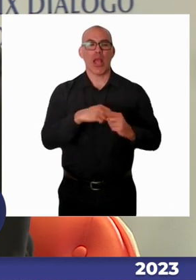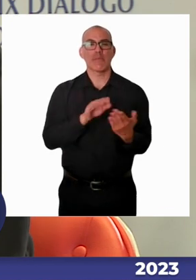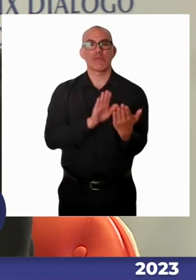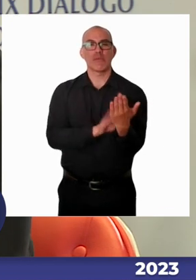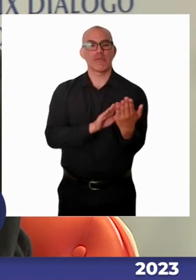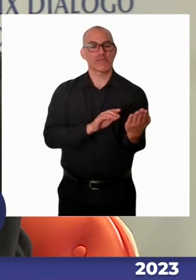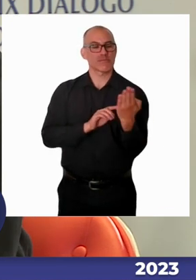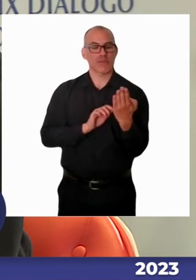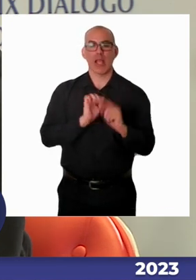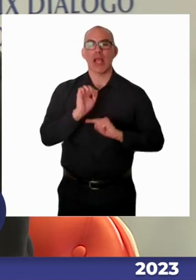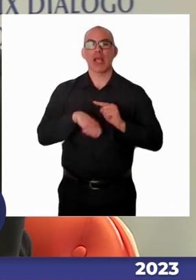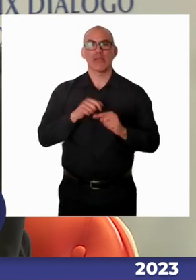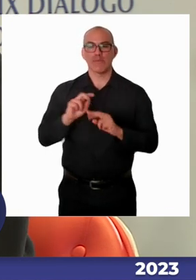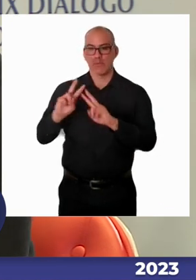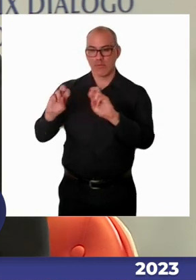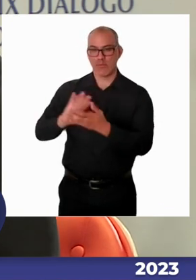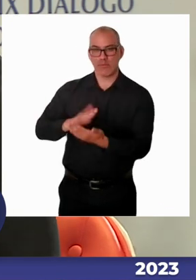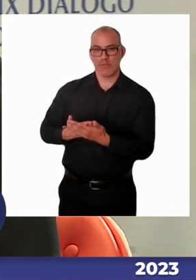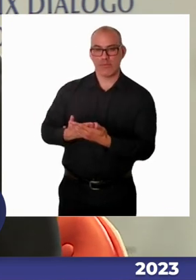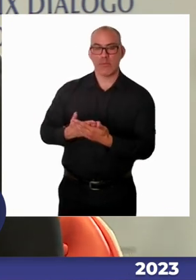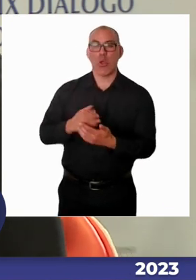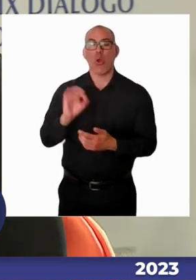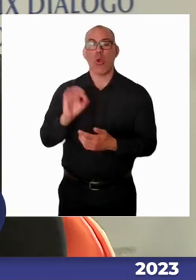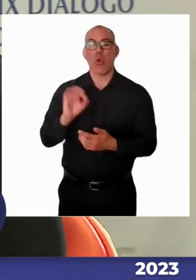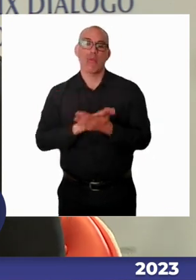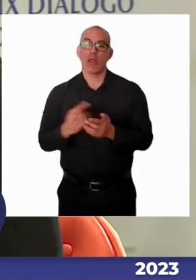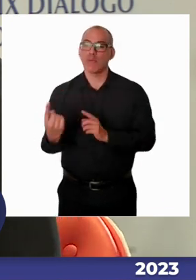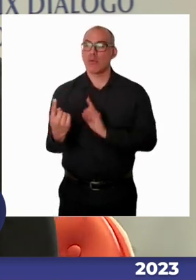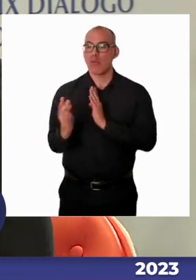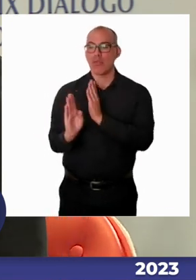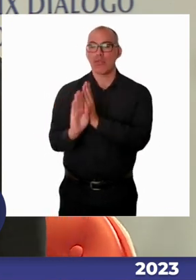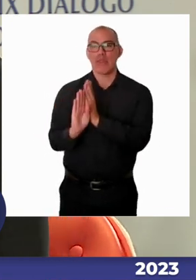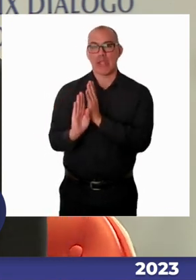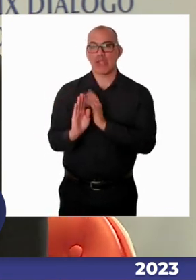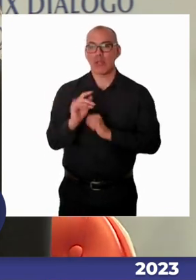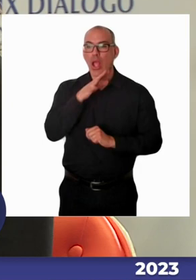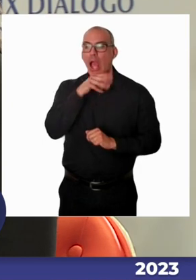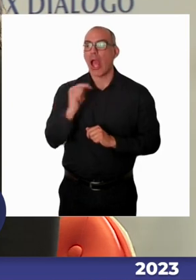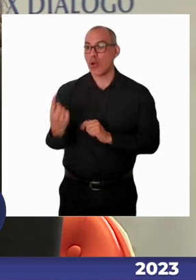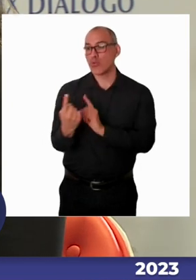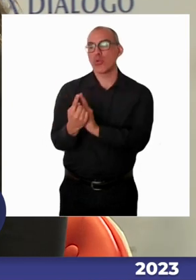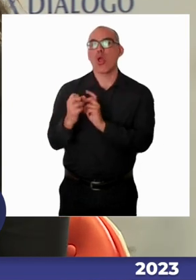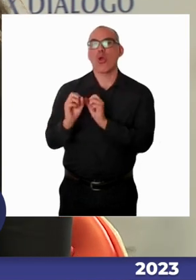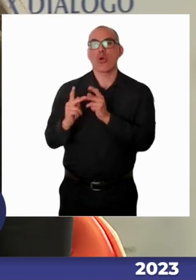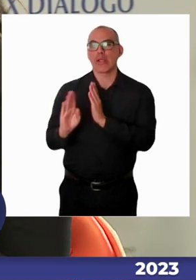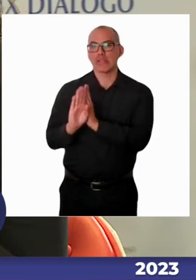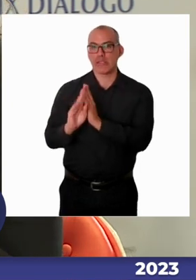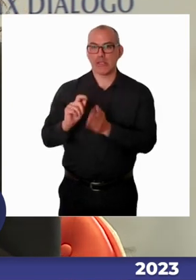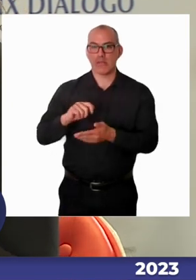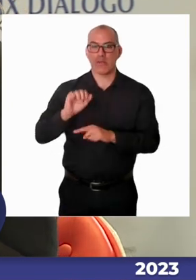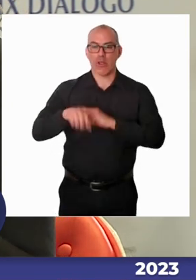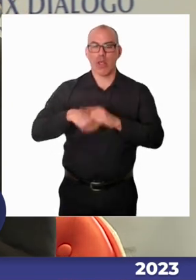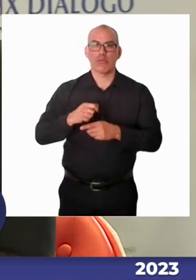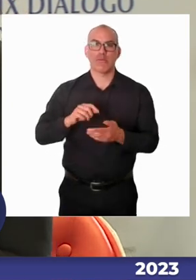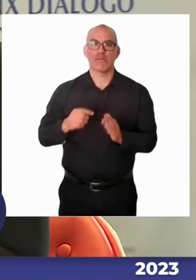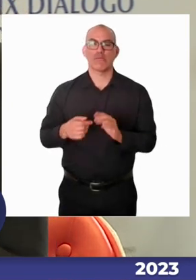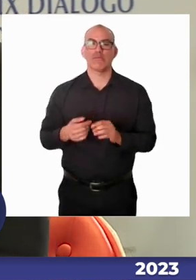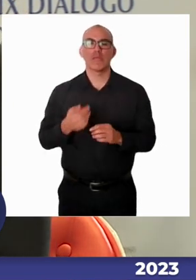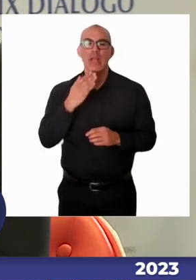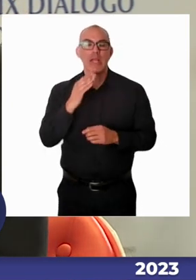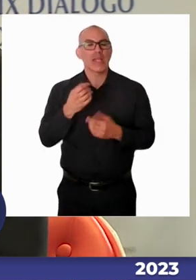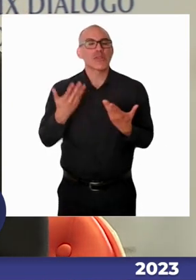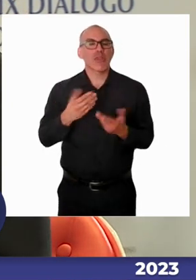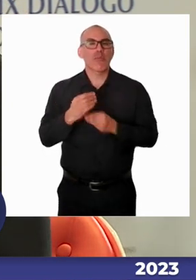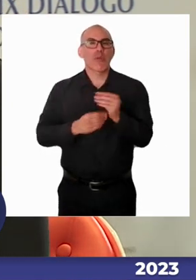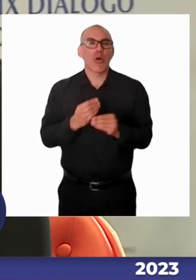diagnosticar o lo que estamos buscando identificar para poder después, a partir de ese diagnóstico, identificar aquellos